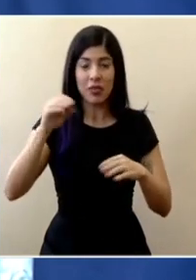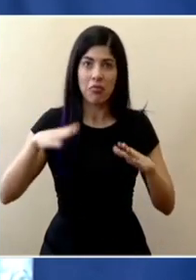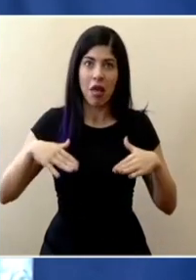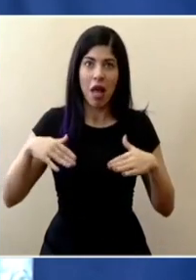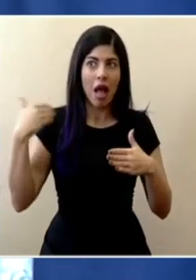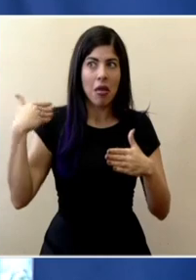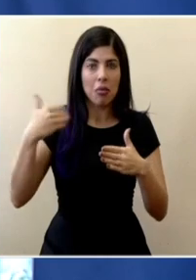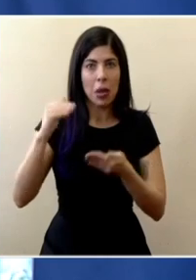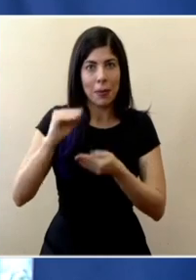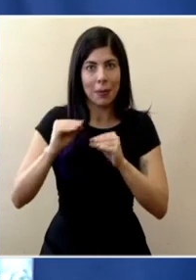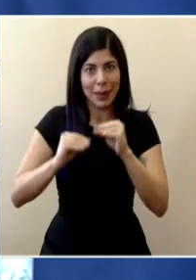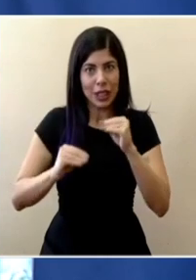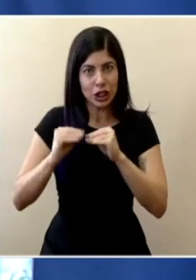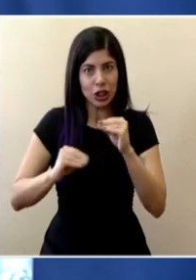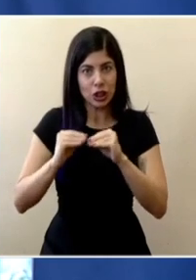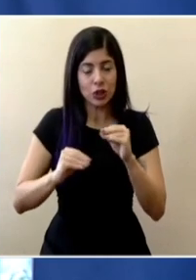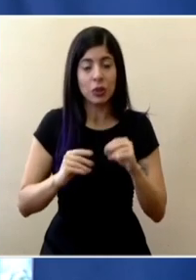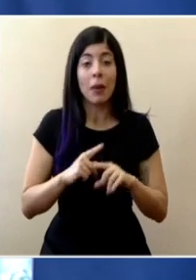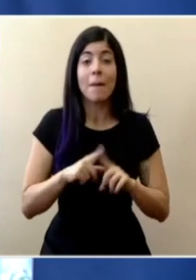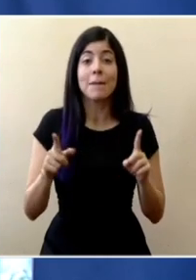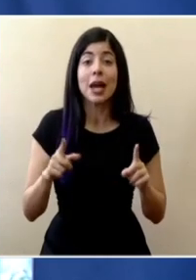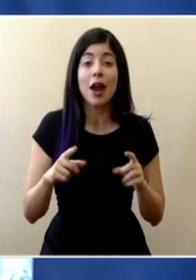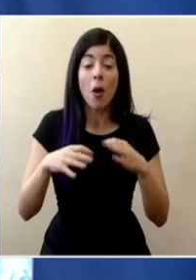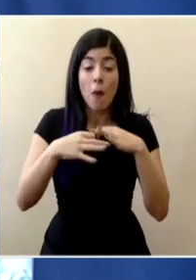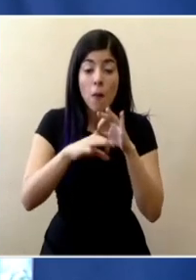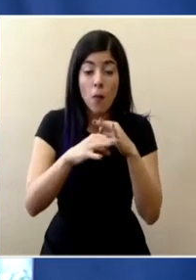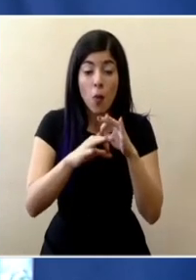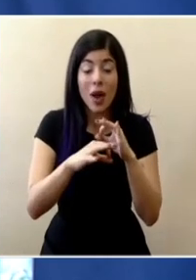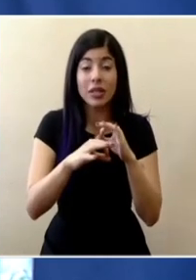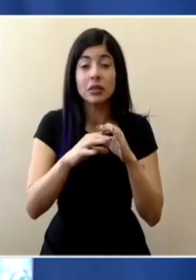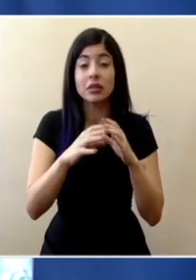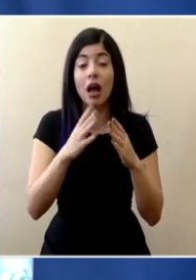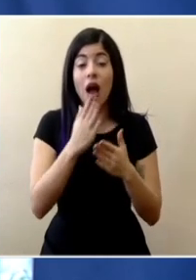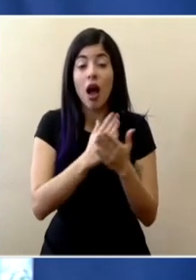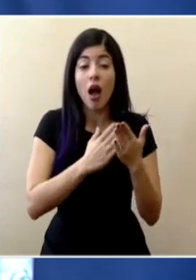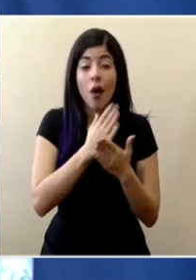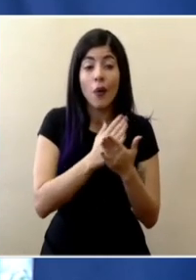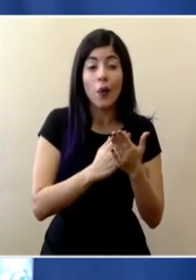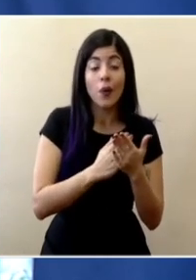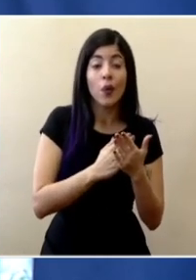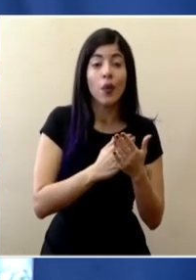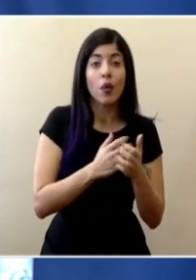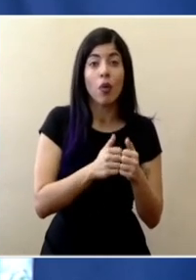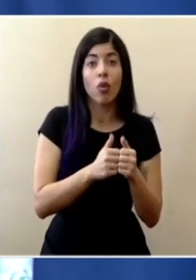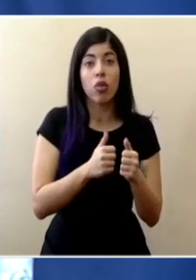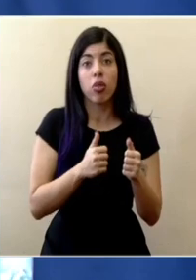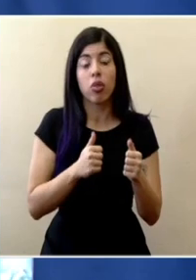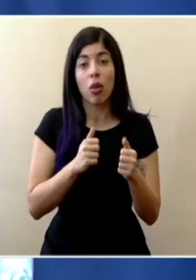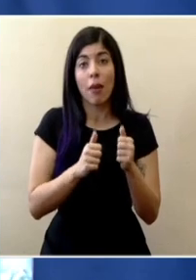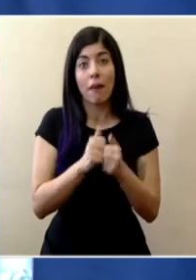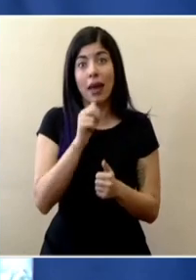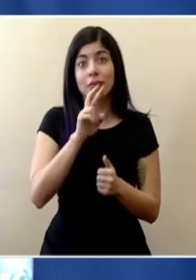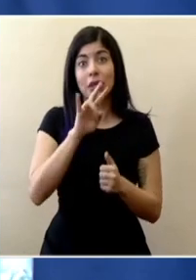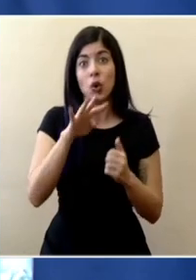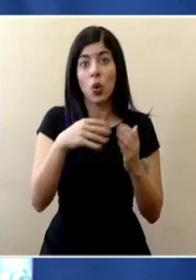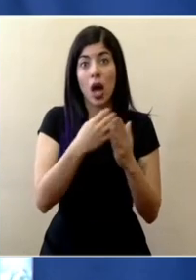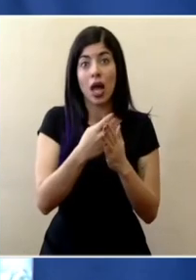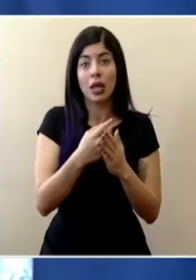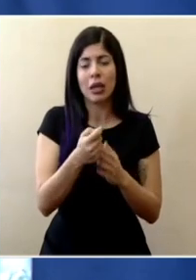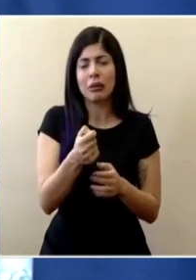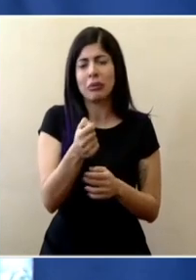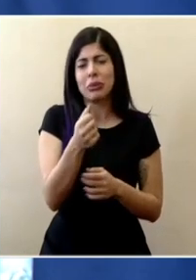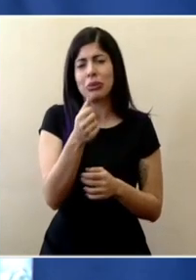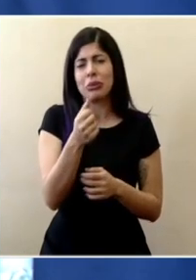importante indicar que las cantidades de muestras que se han quedado eventualmente más de 24 horas en el reporte han sido